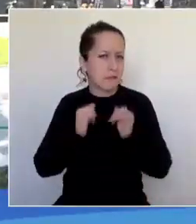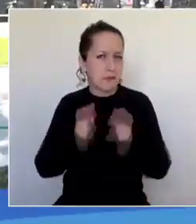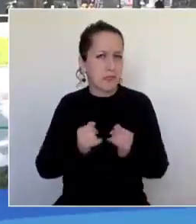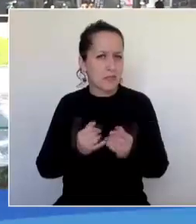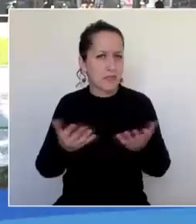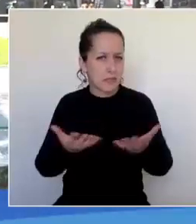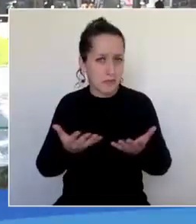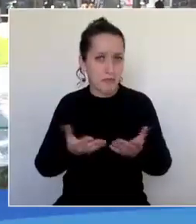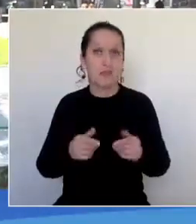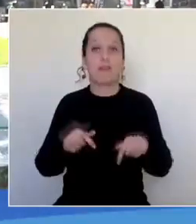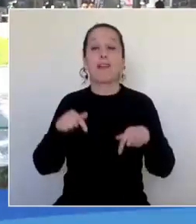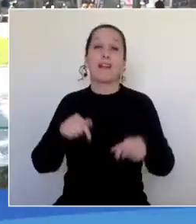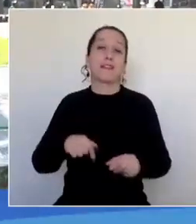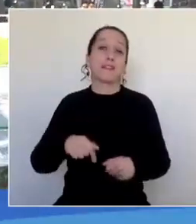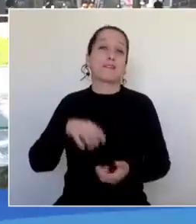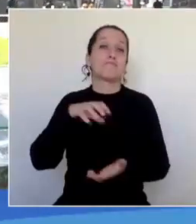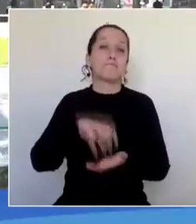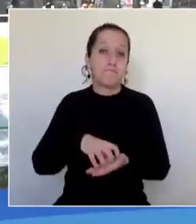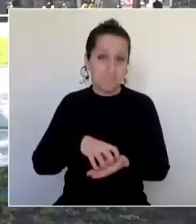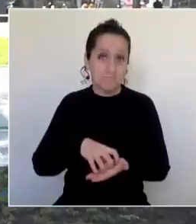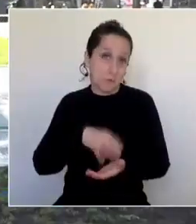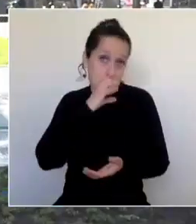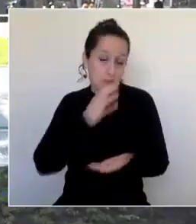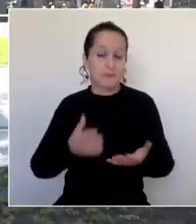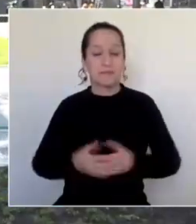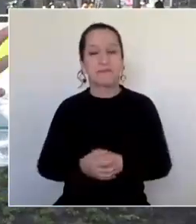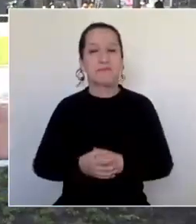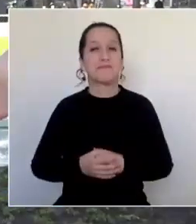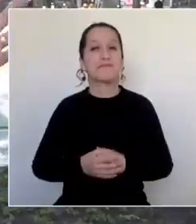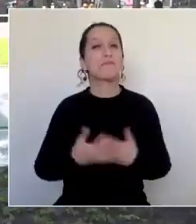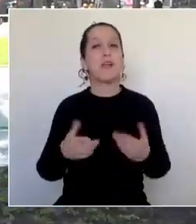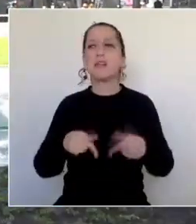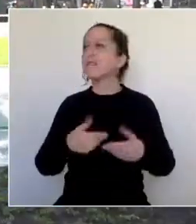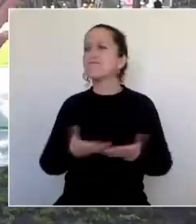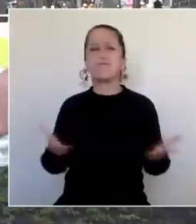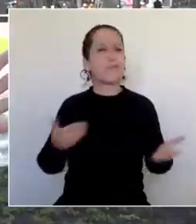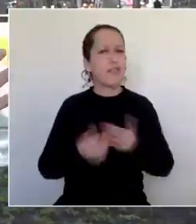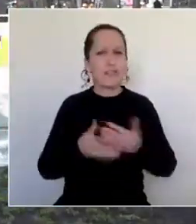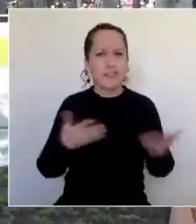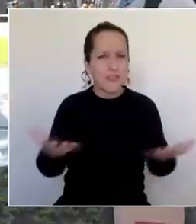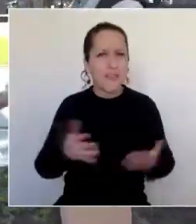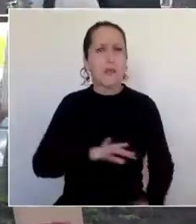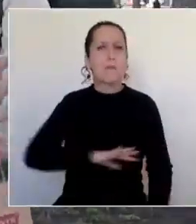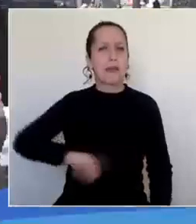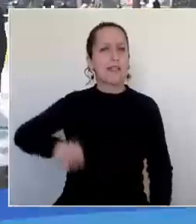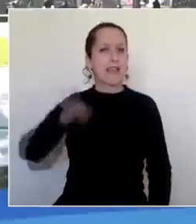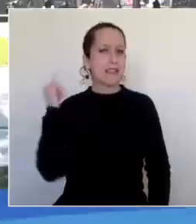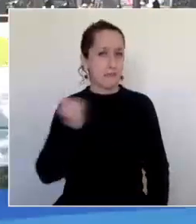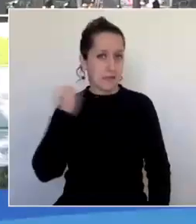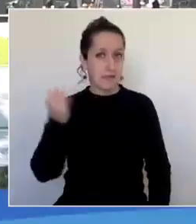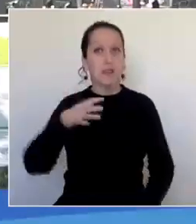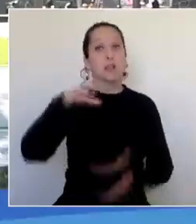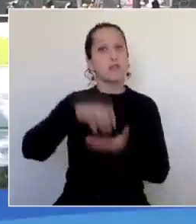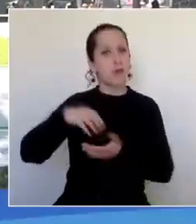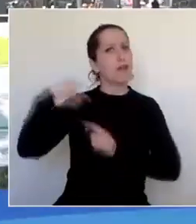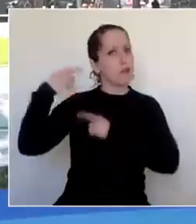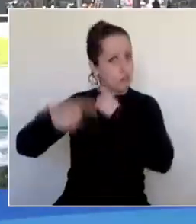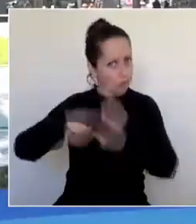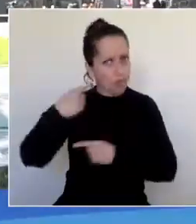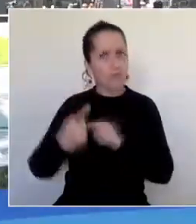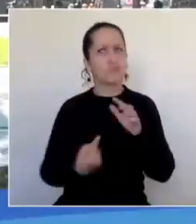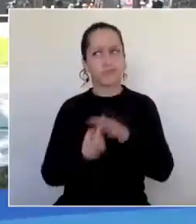informaciones de lo que ha ocurrido acá en la Comuna Penquista. Y estamos en la Plaza de la Independencia, ciudad histórica que ha tenido grandes